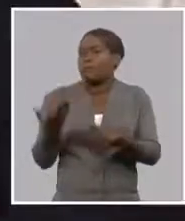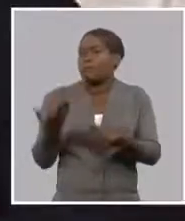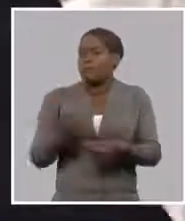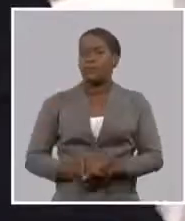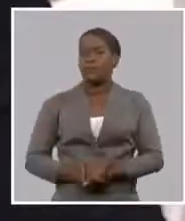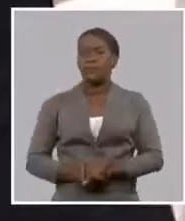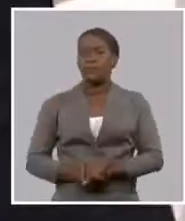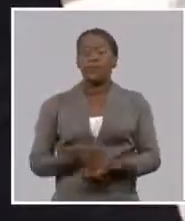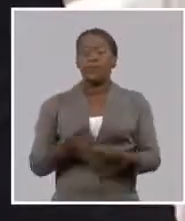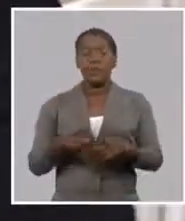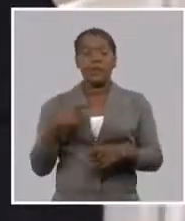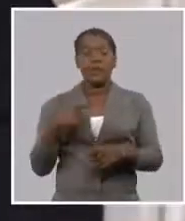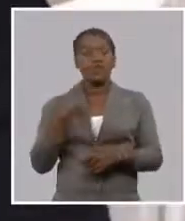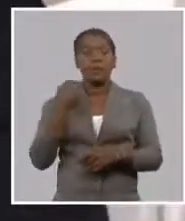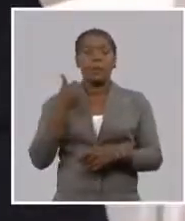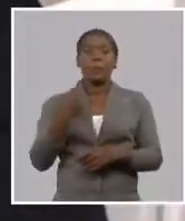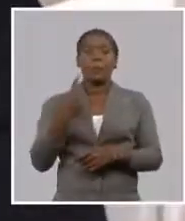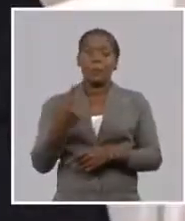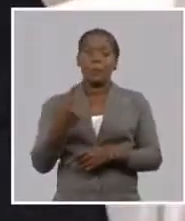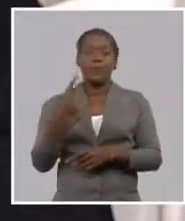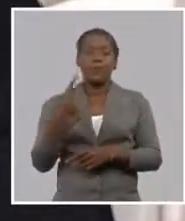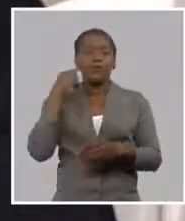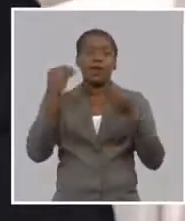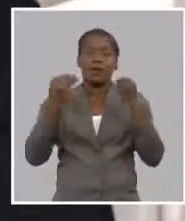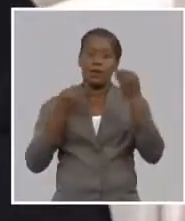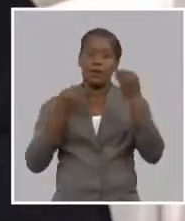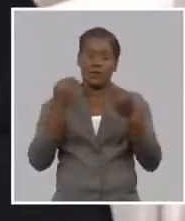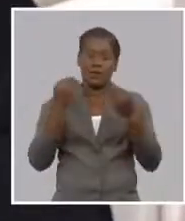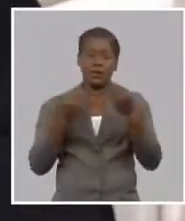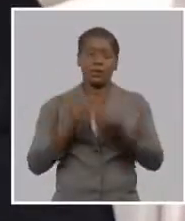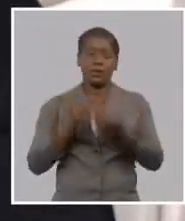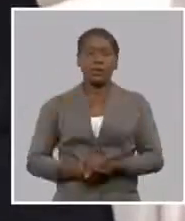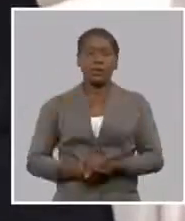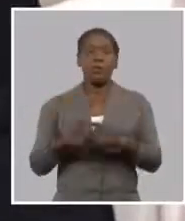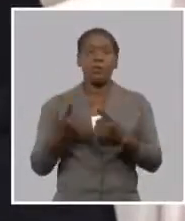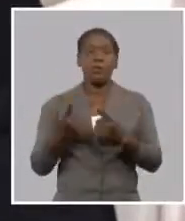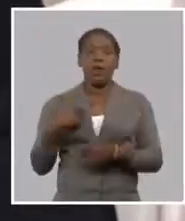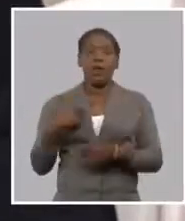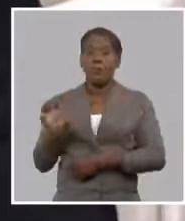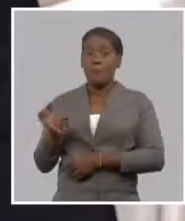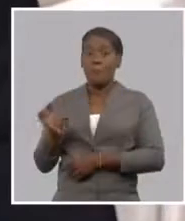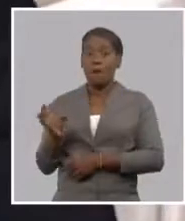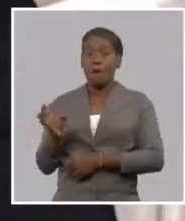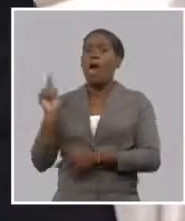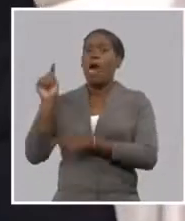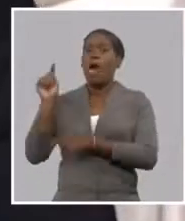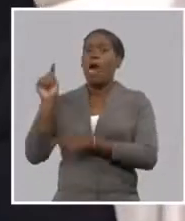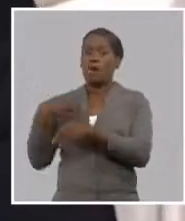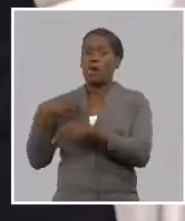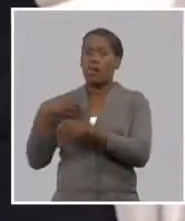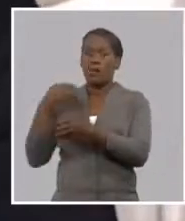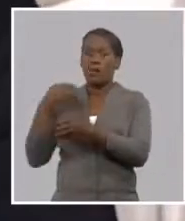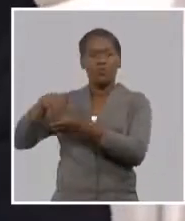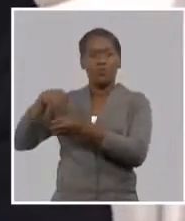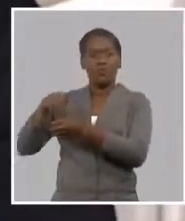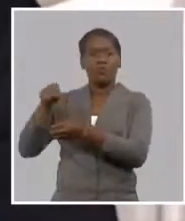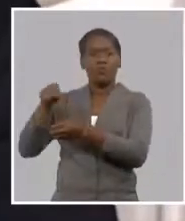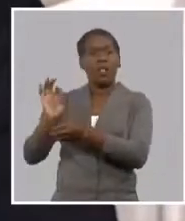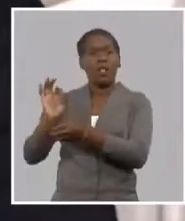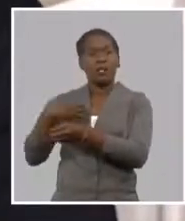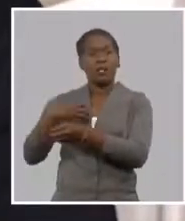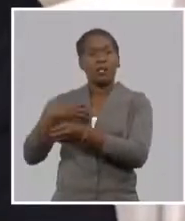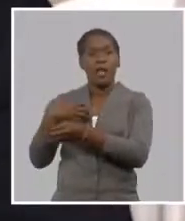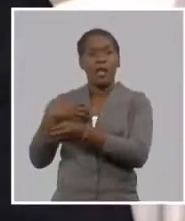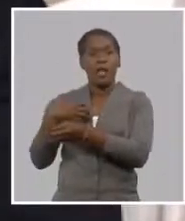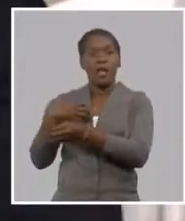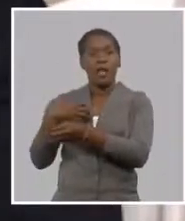que ir un poco más a la ofensiva nuestros bancos no están vacíos nuestros bancos realmente tienen generalmente una